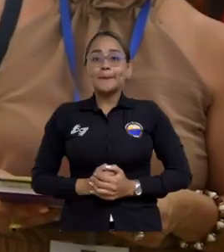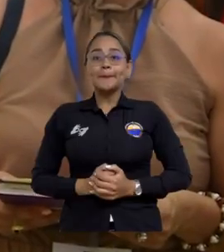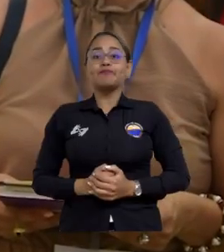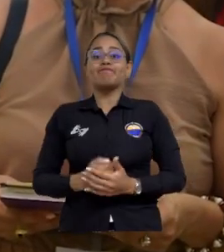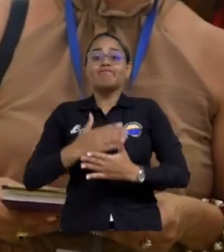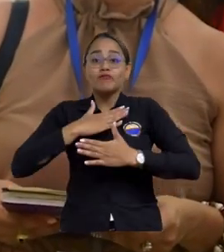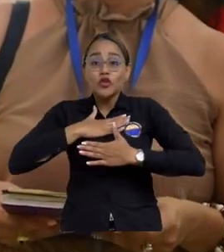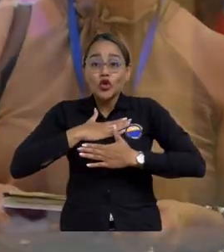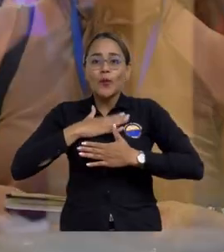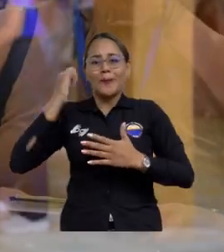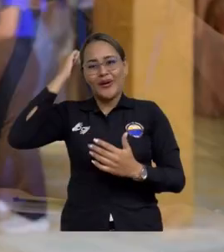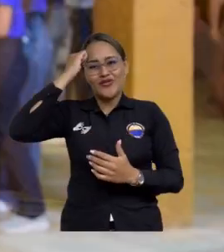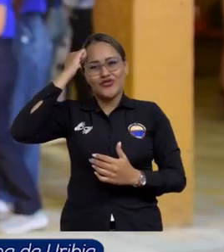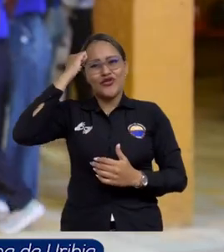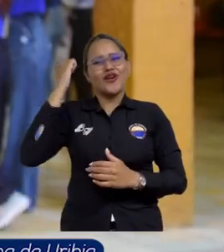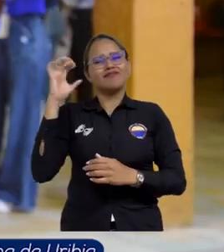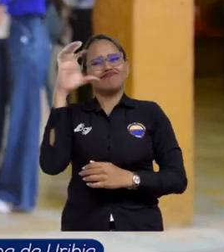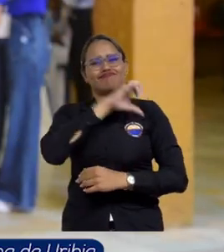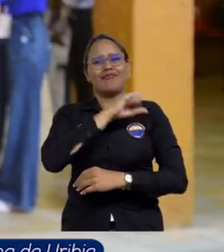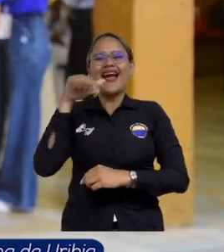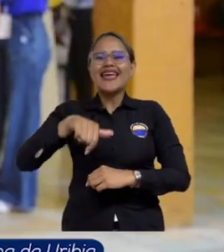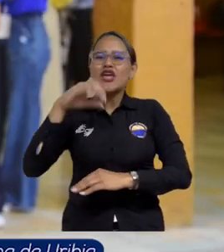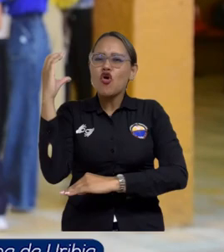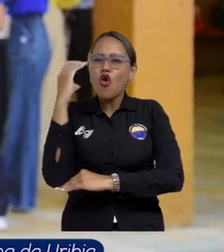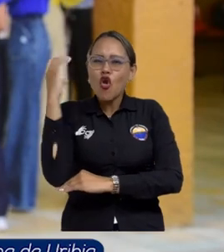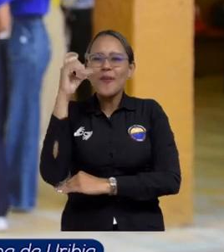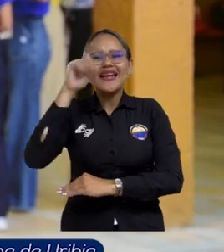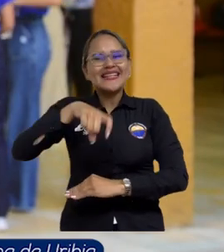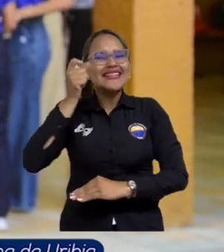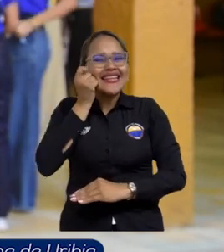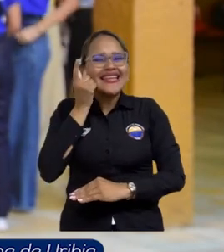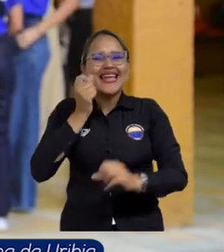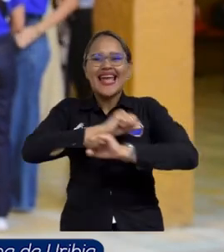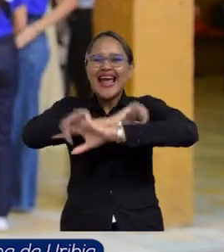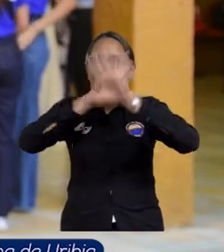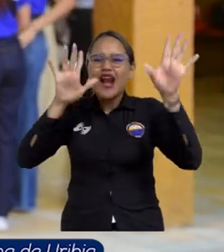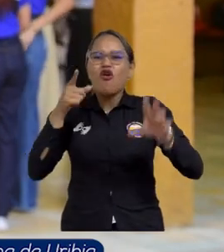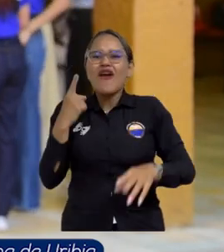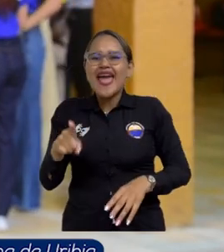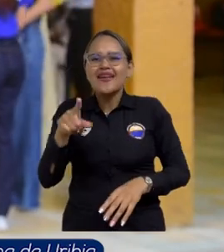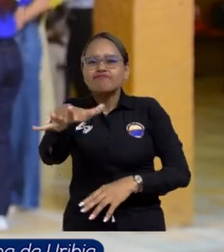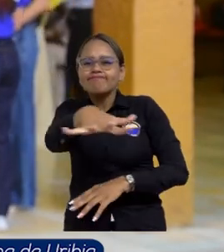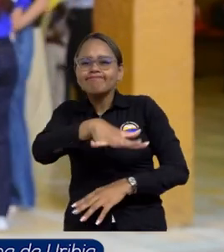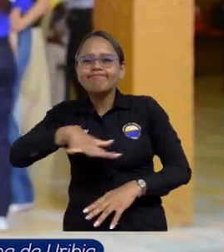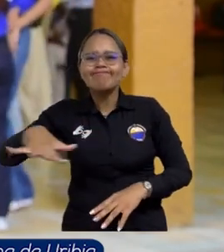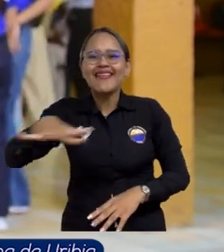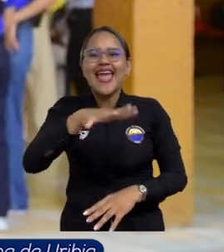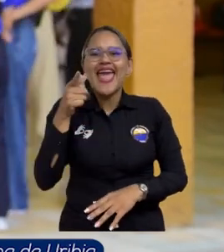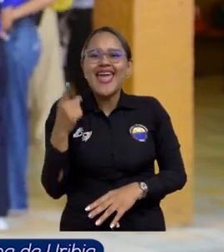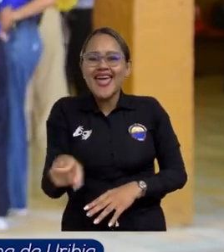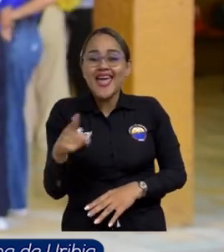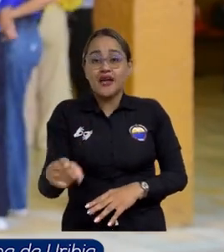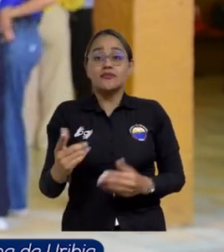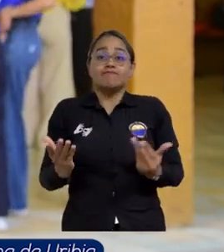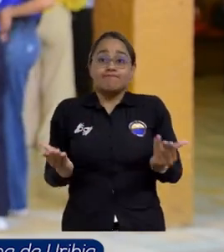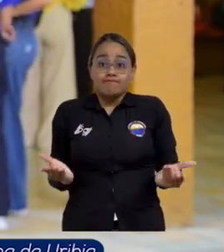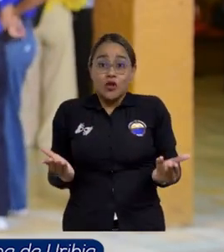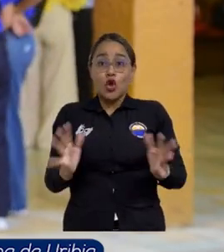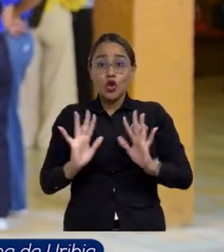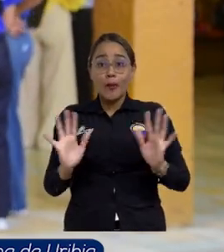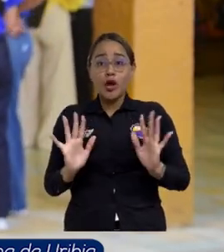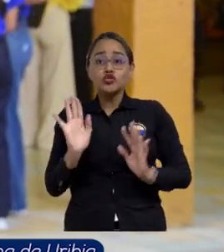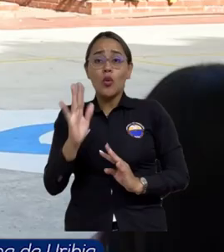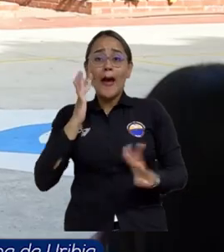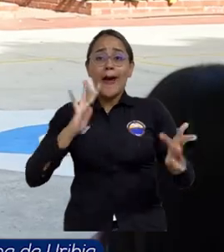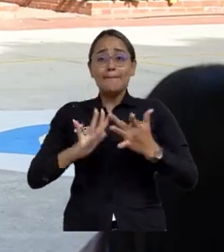Como docentes de una Colombia que realmente necesita entender y reflexionar sobre lo que es el territorio, pero no solamente entenderlo